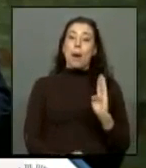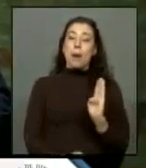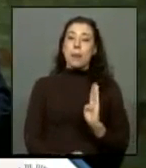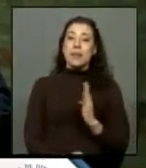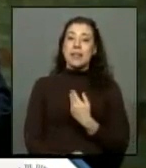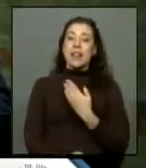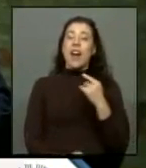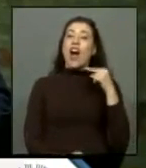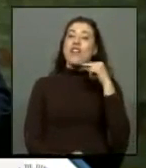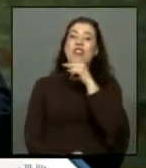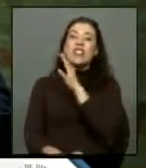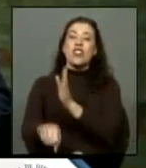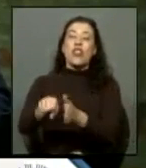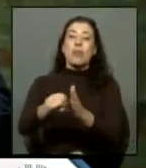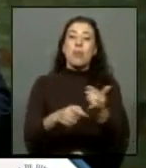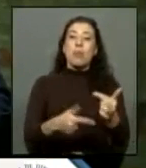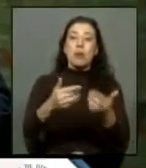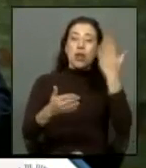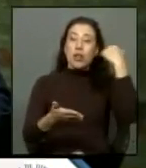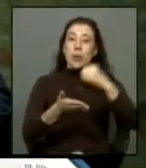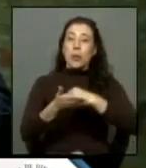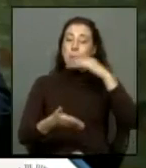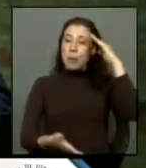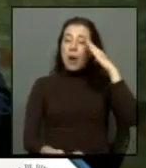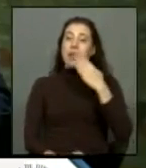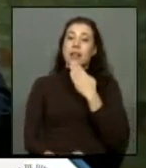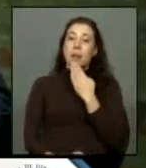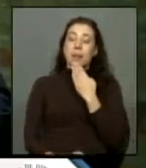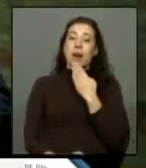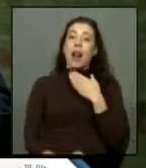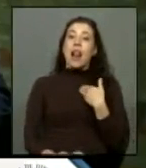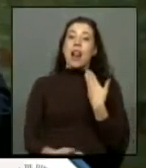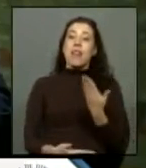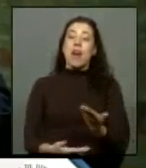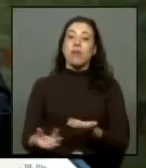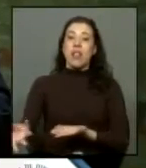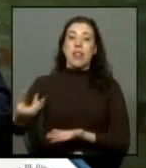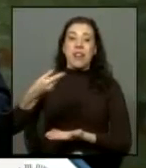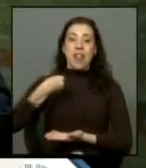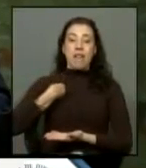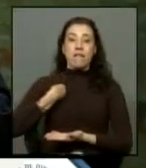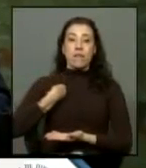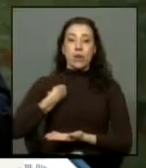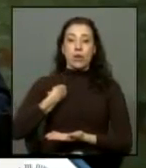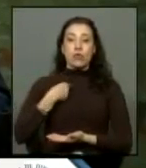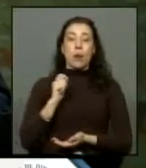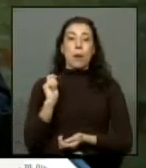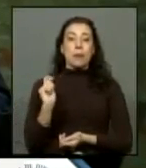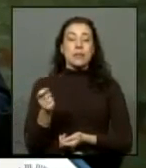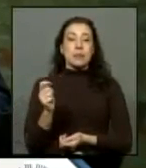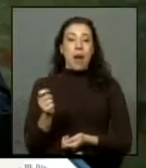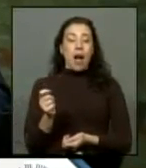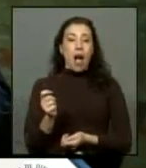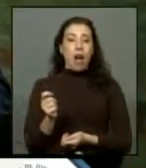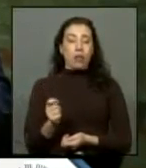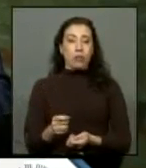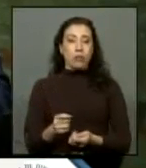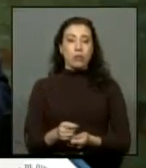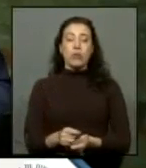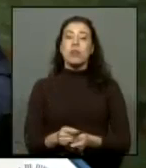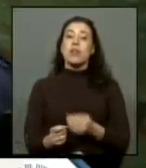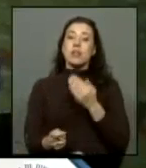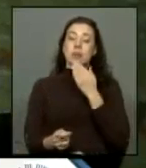los falsos exonerados y por otra parte a obtener el reembolso de lo que se ha pagado indebidamente asimismo